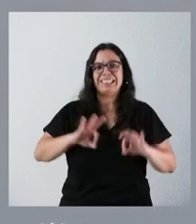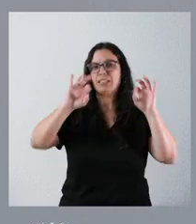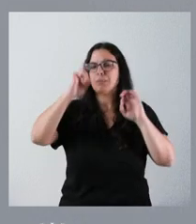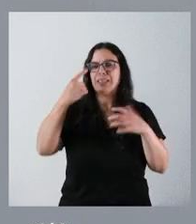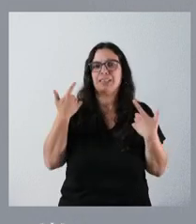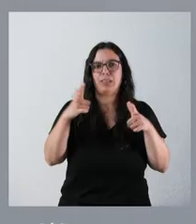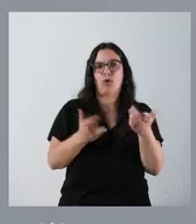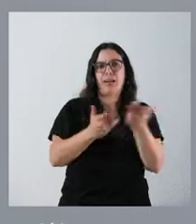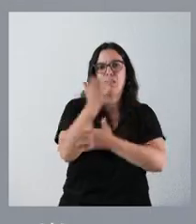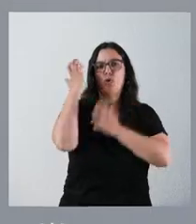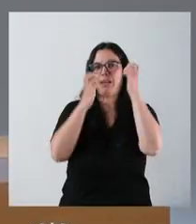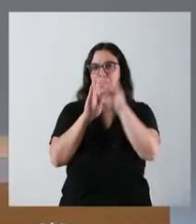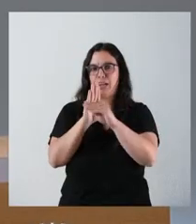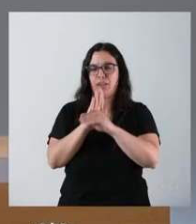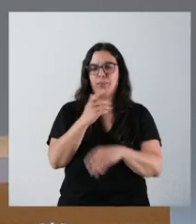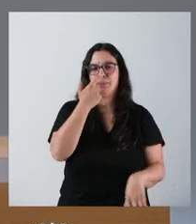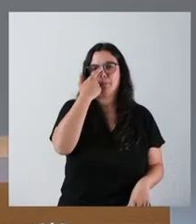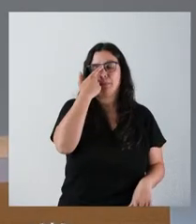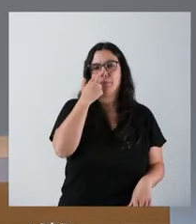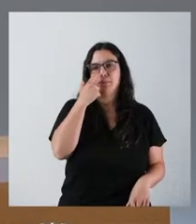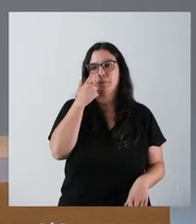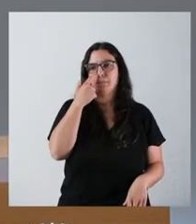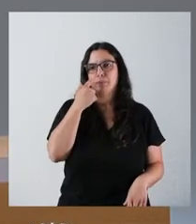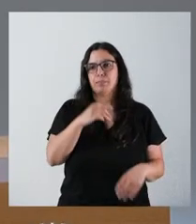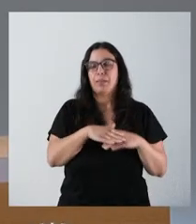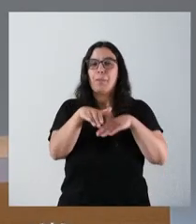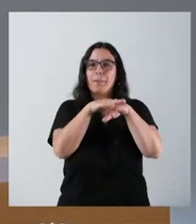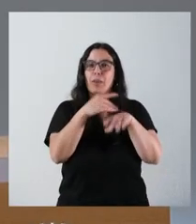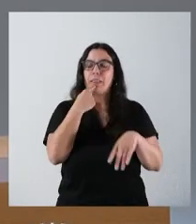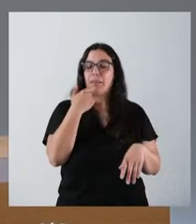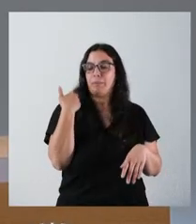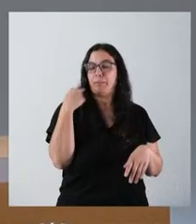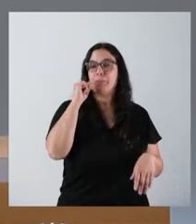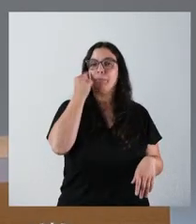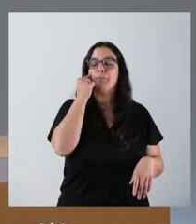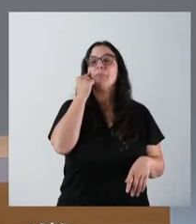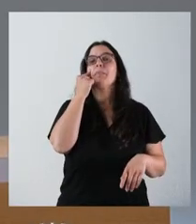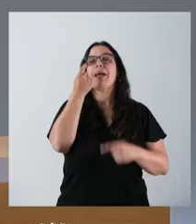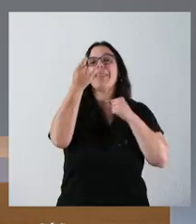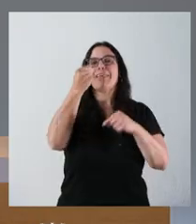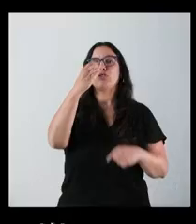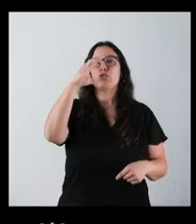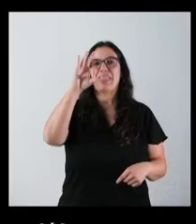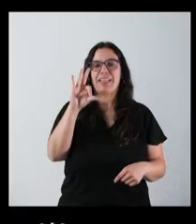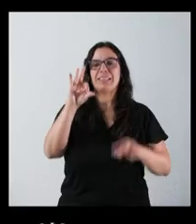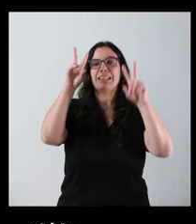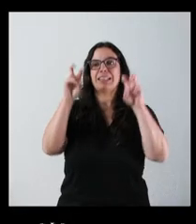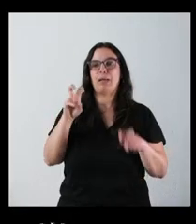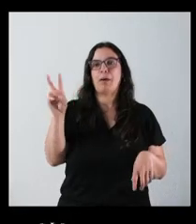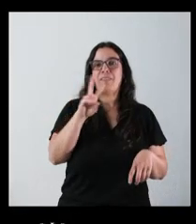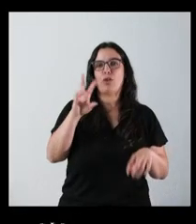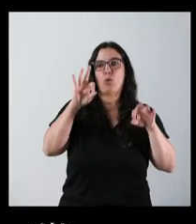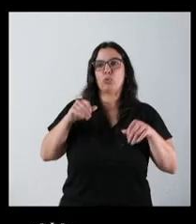sector agrícola y ganadero. Sí, acabamos, perdón, acabamos de conocer los datos del CIS sobre Valladolid. Está aquí el candidato, no